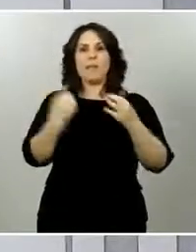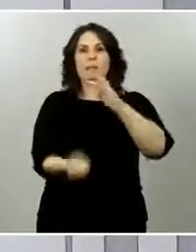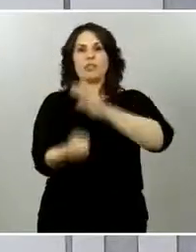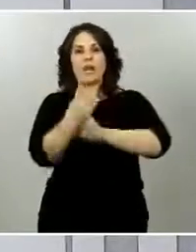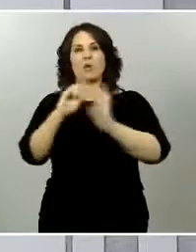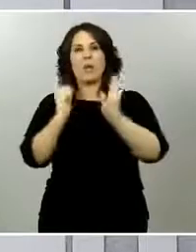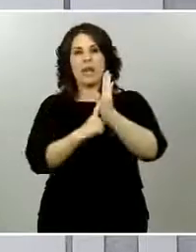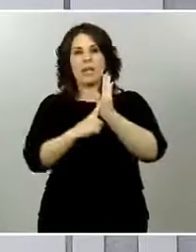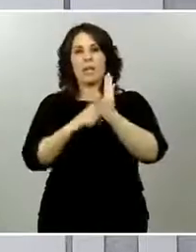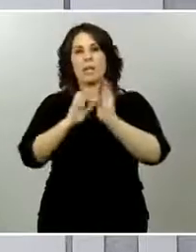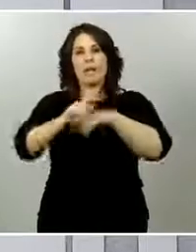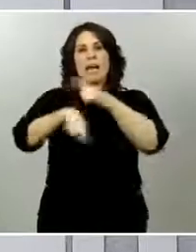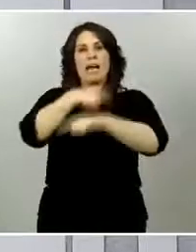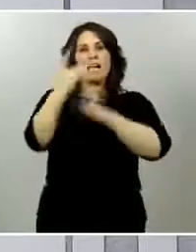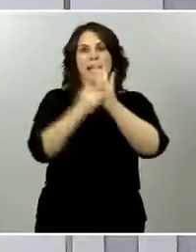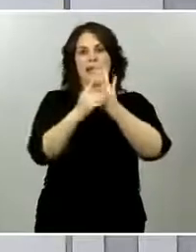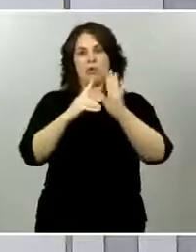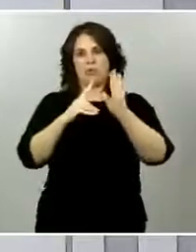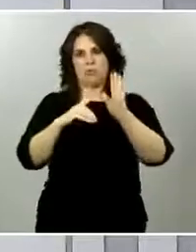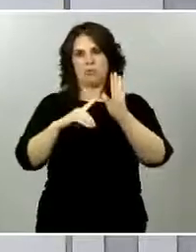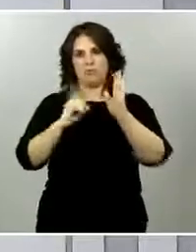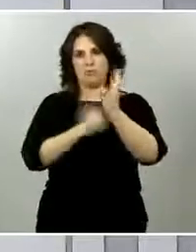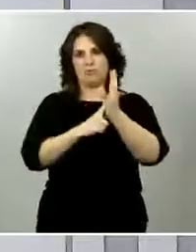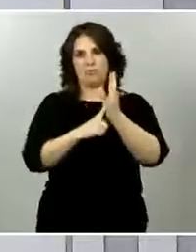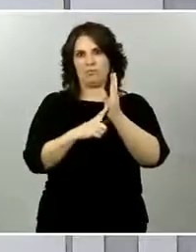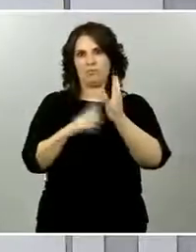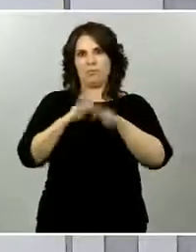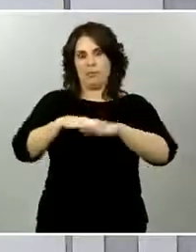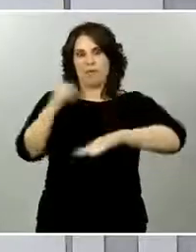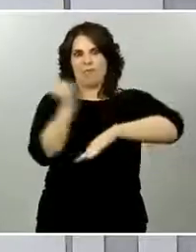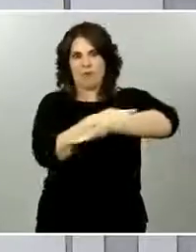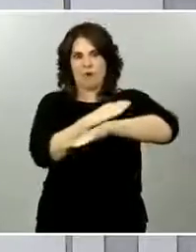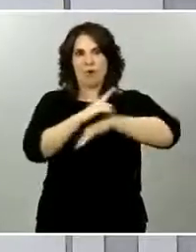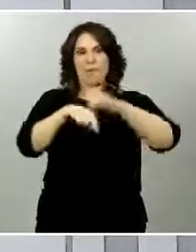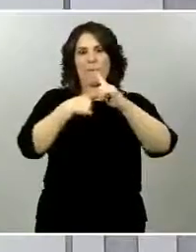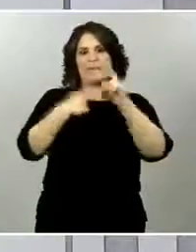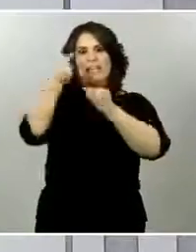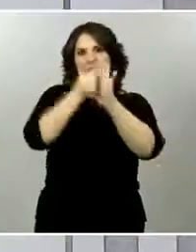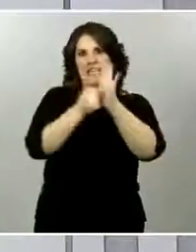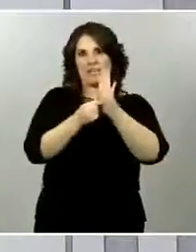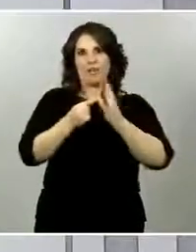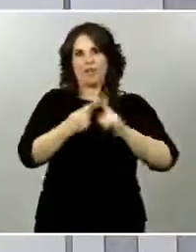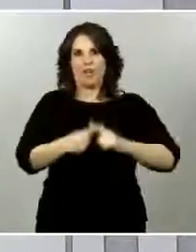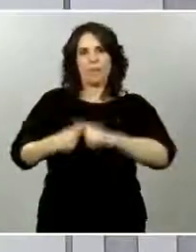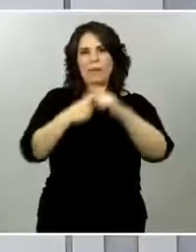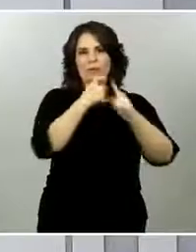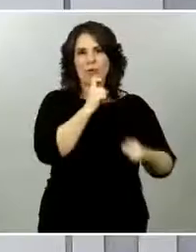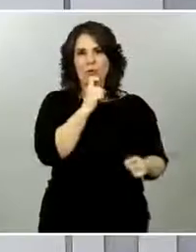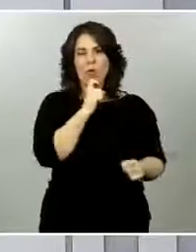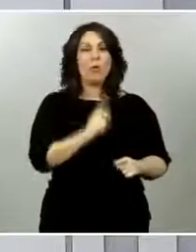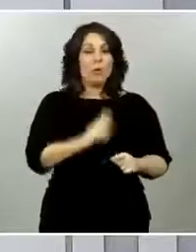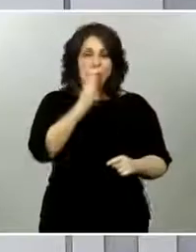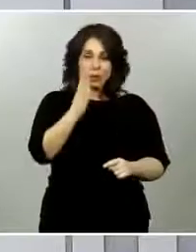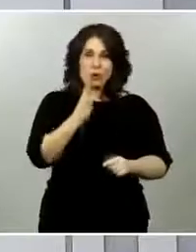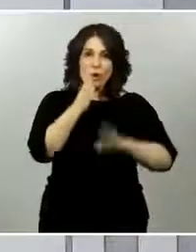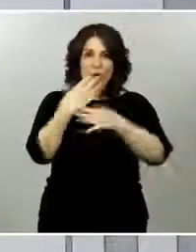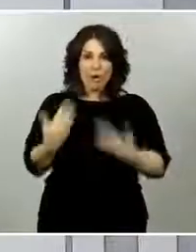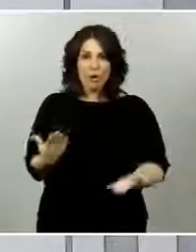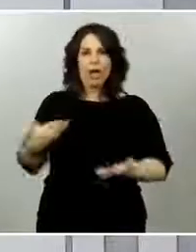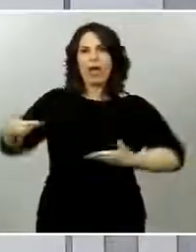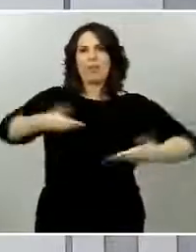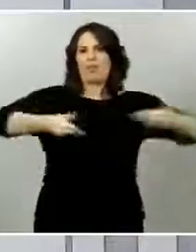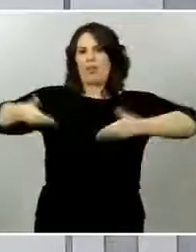políticos presentes en el Congreso de los Diputados, porque con ello respondo a la segunda. Hay que hacer una ley, para un decreto ley, para